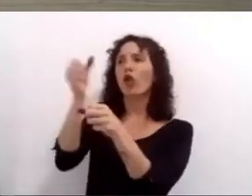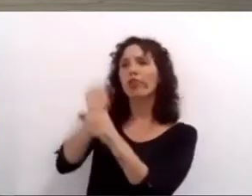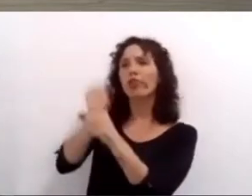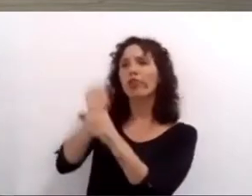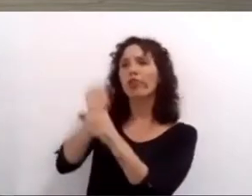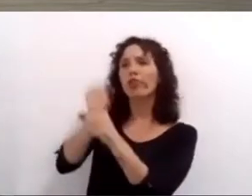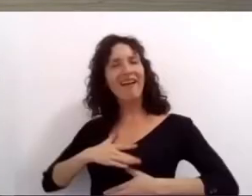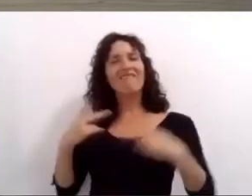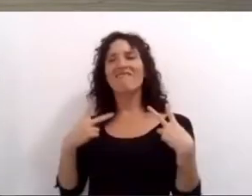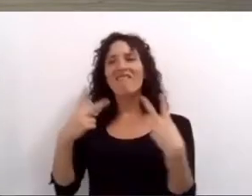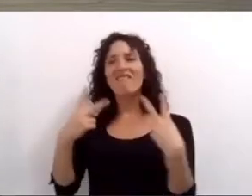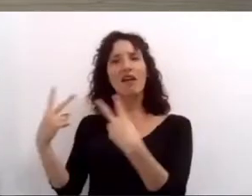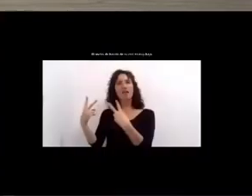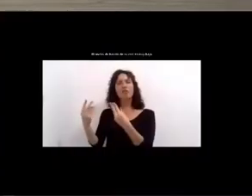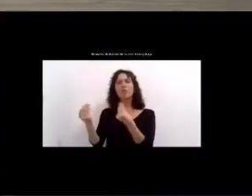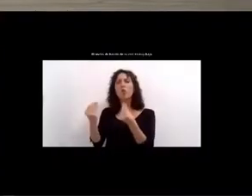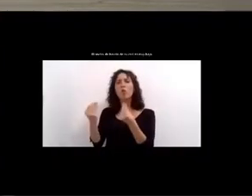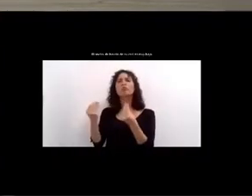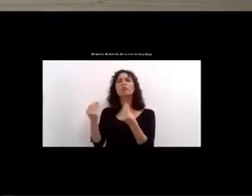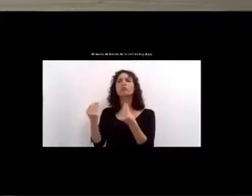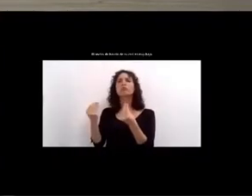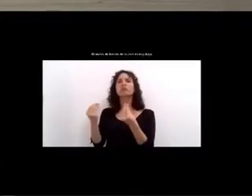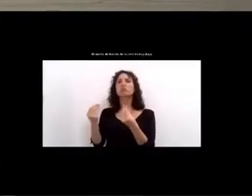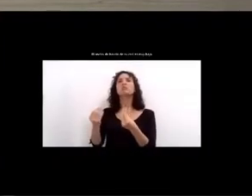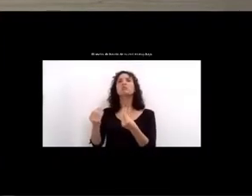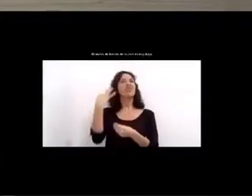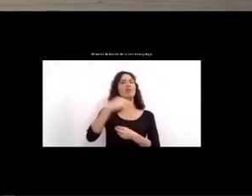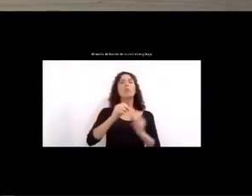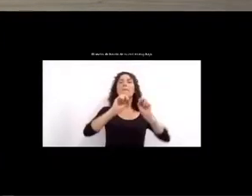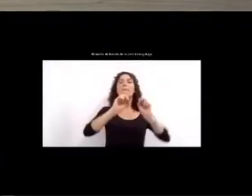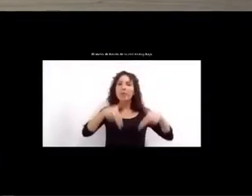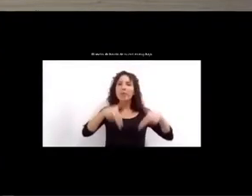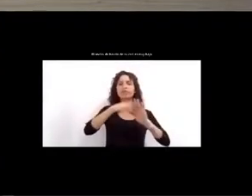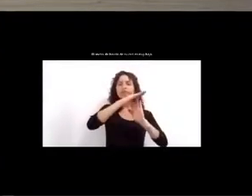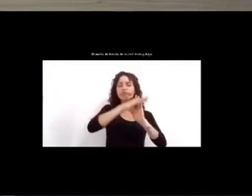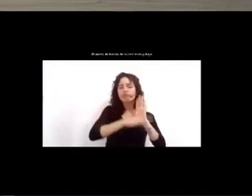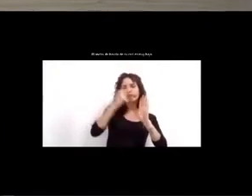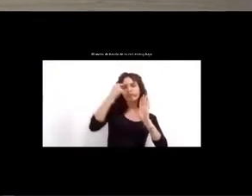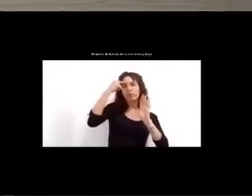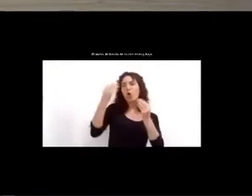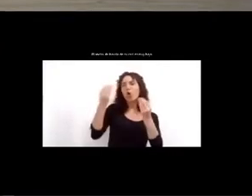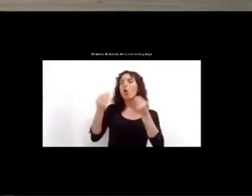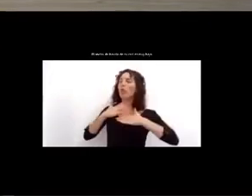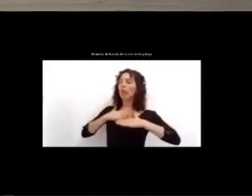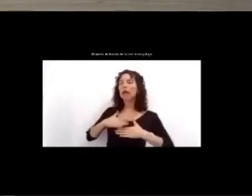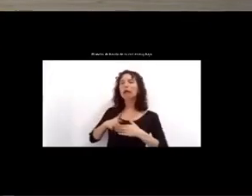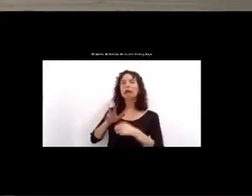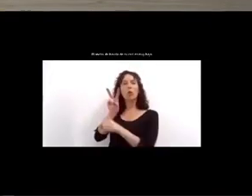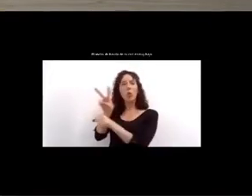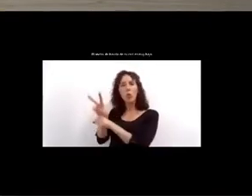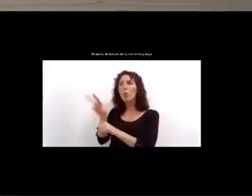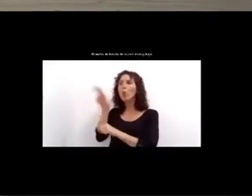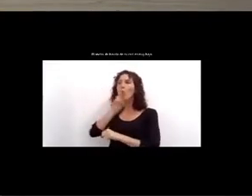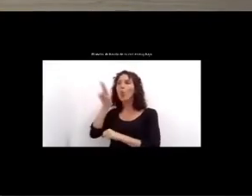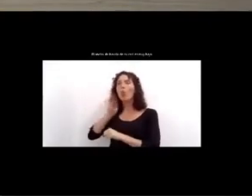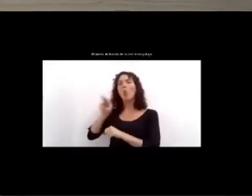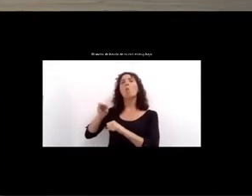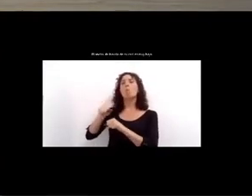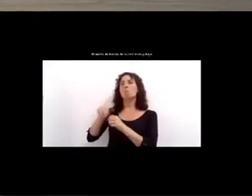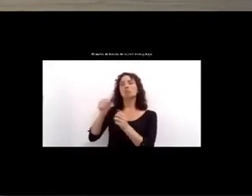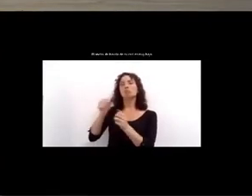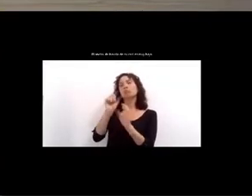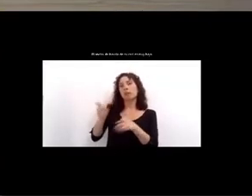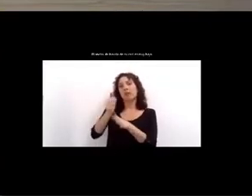género y movilidad que prioriza acciones de prevención y seguridad para las mujeres de otras identidades el lunes que viene